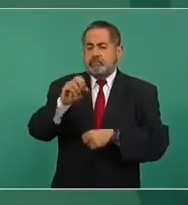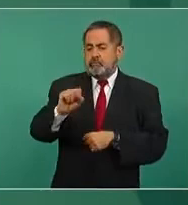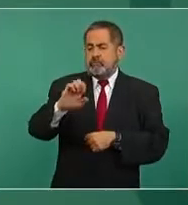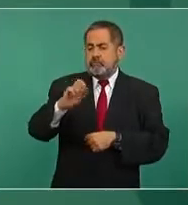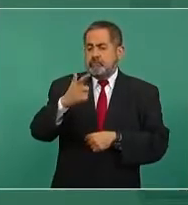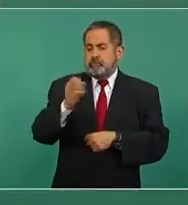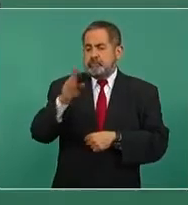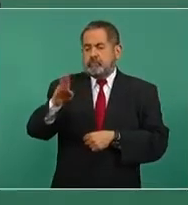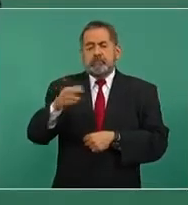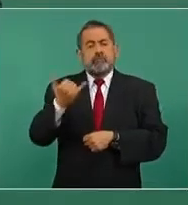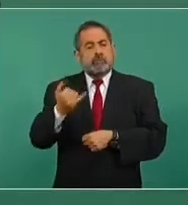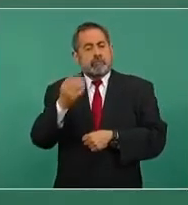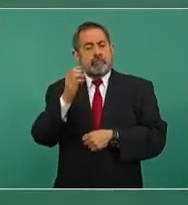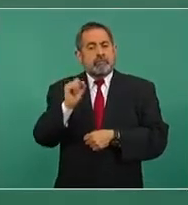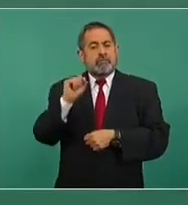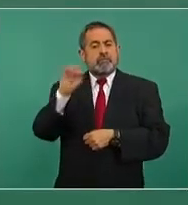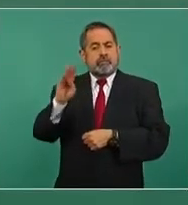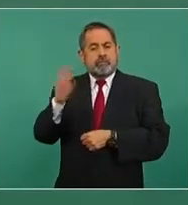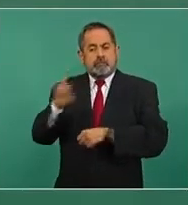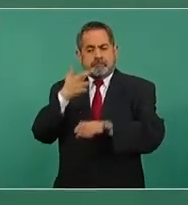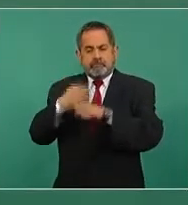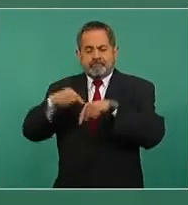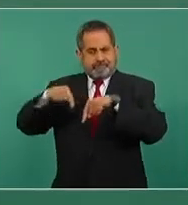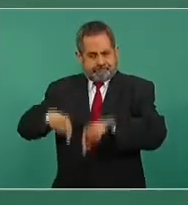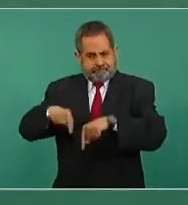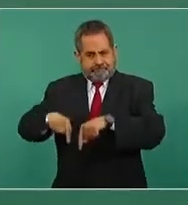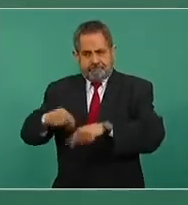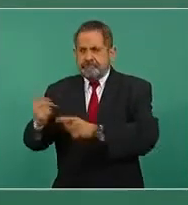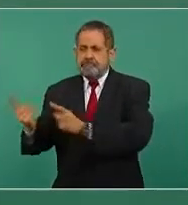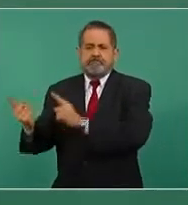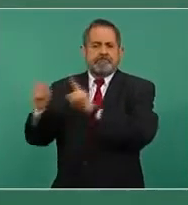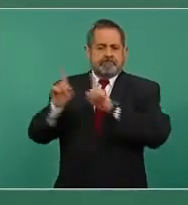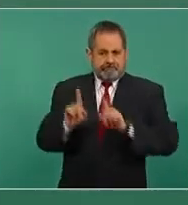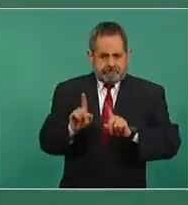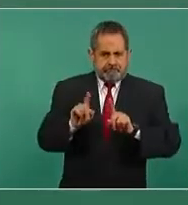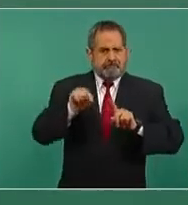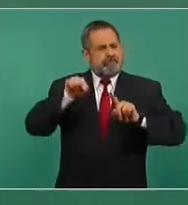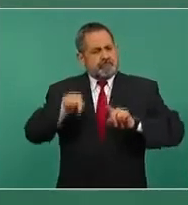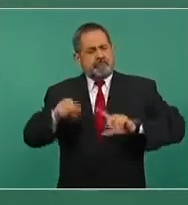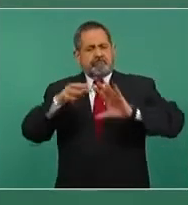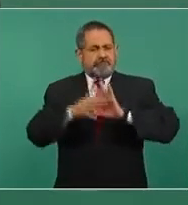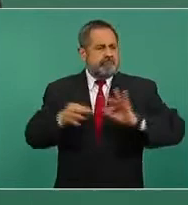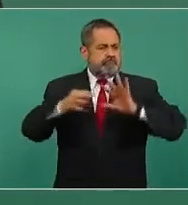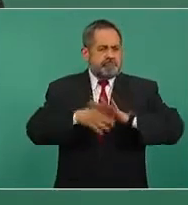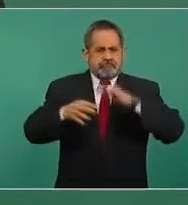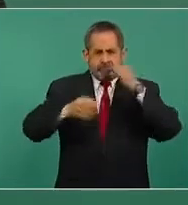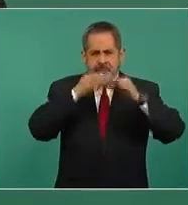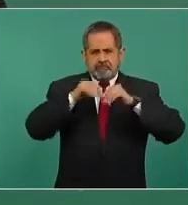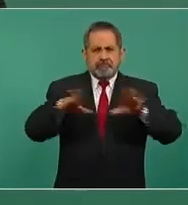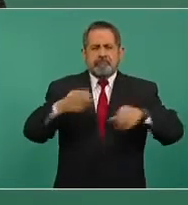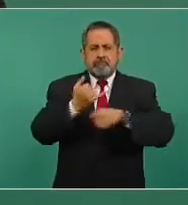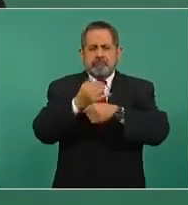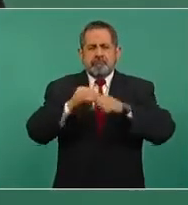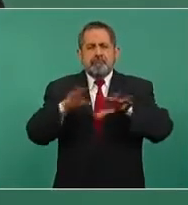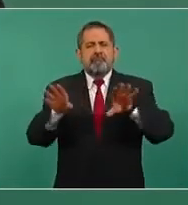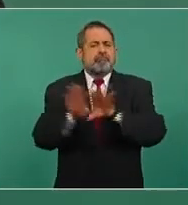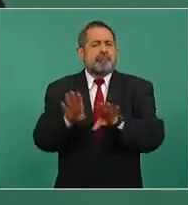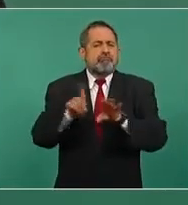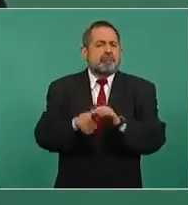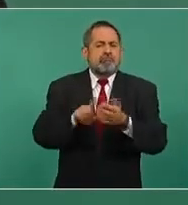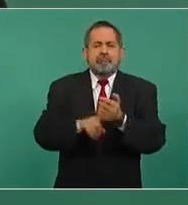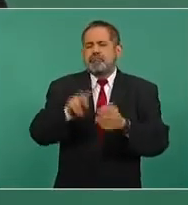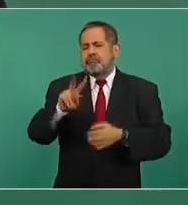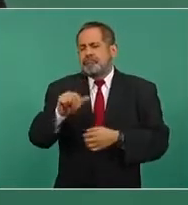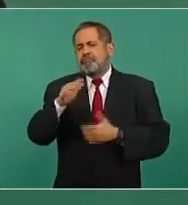subsecretario aquí presenten, den a conocer un informe de cómo vamos